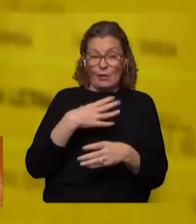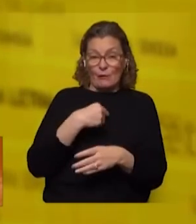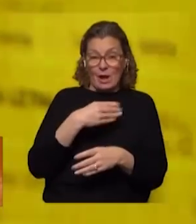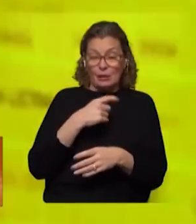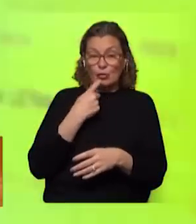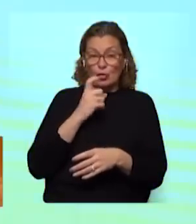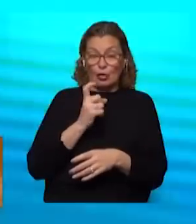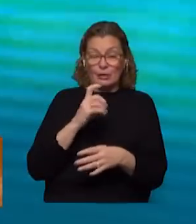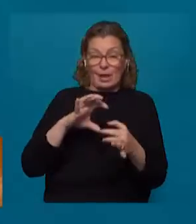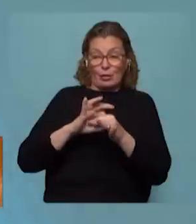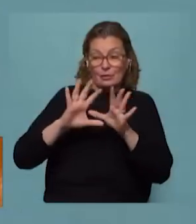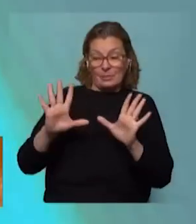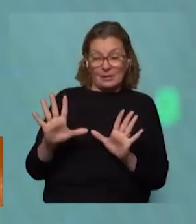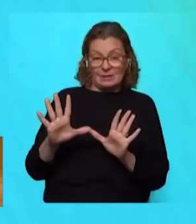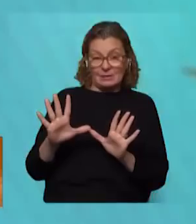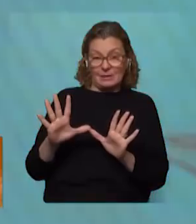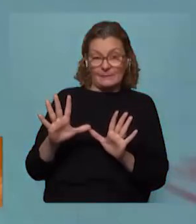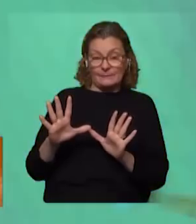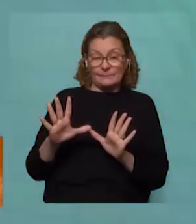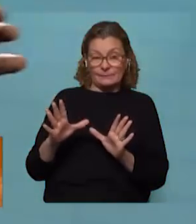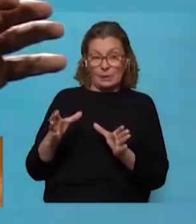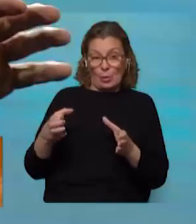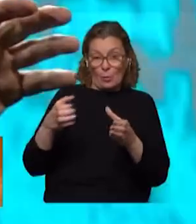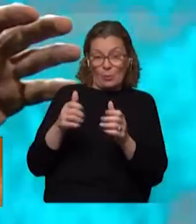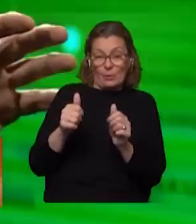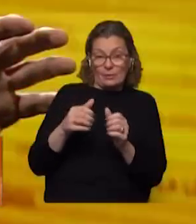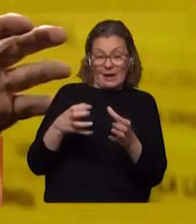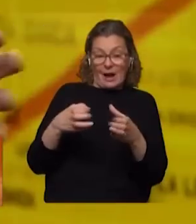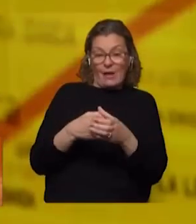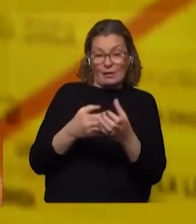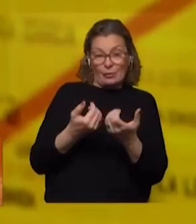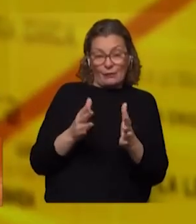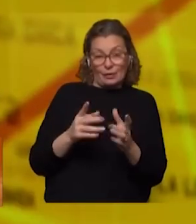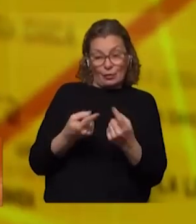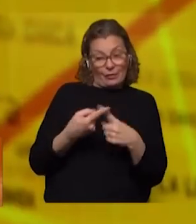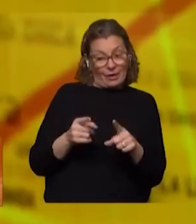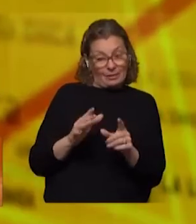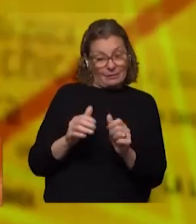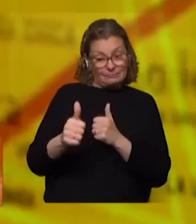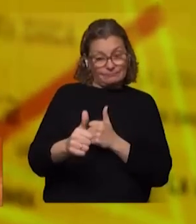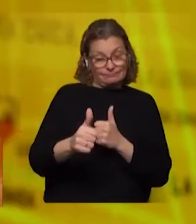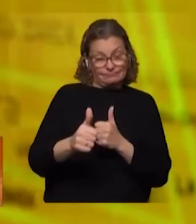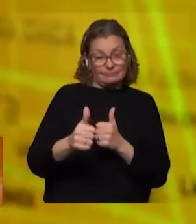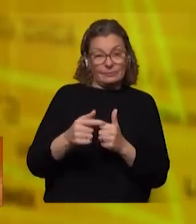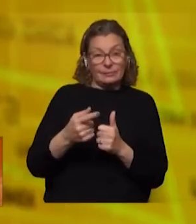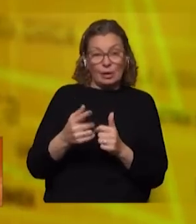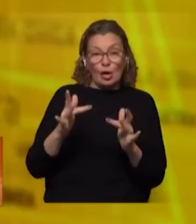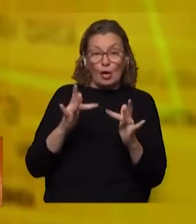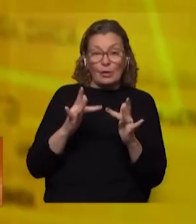Colorado y Partido Independiente por lo menos sus fuerzas mayoritarias de Cabildo ¿no? lo cual coincide con